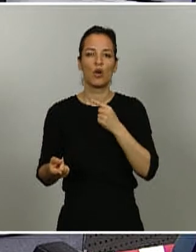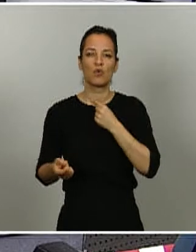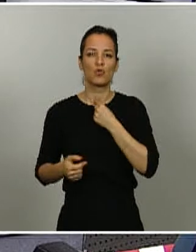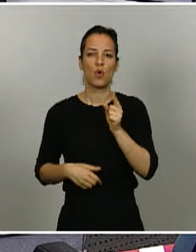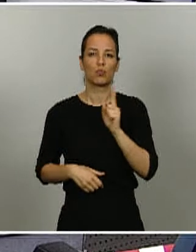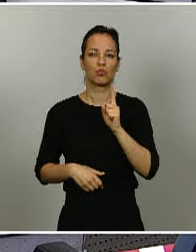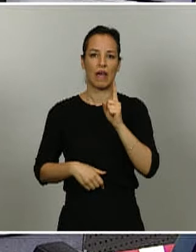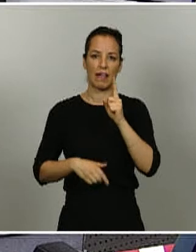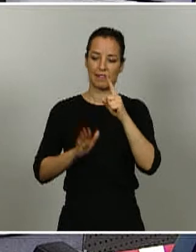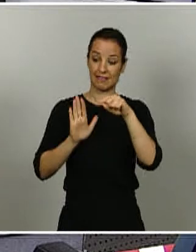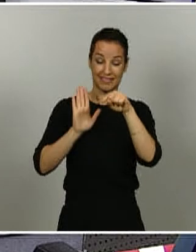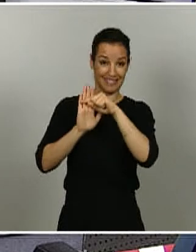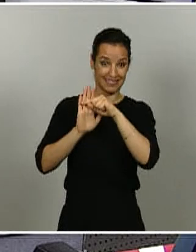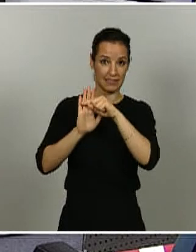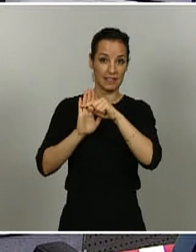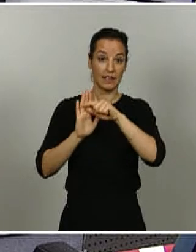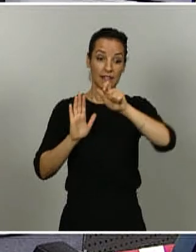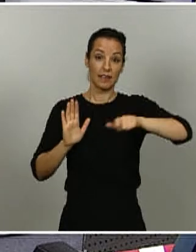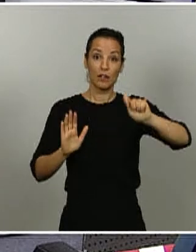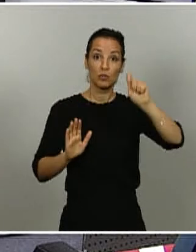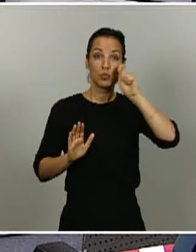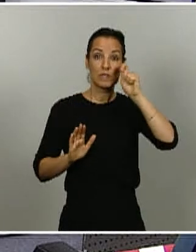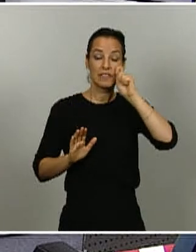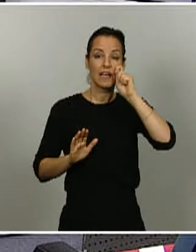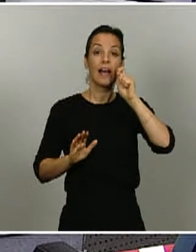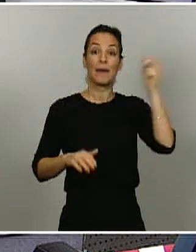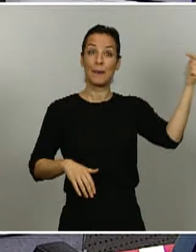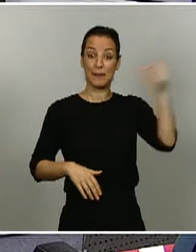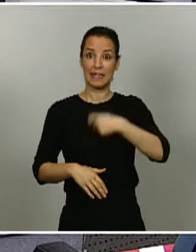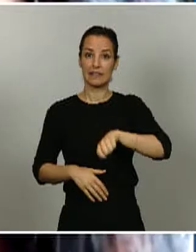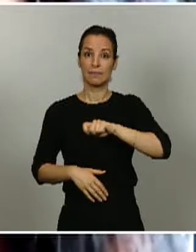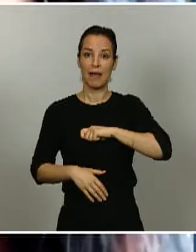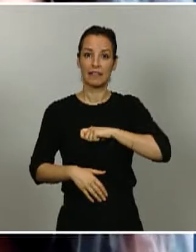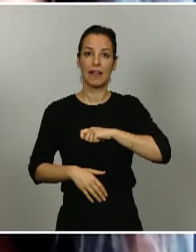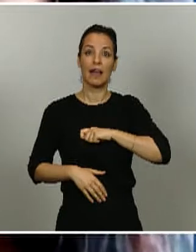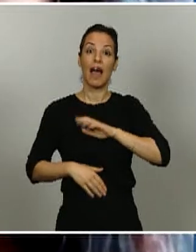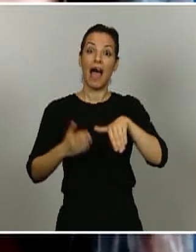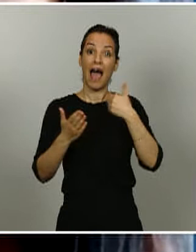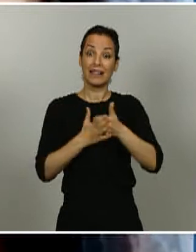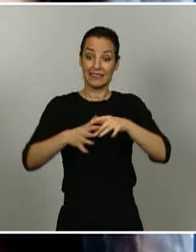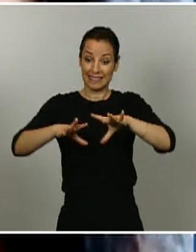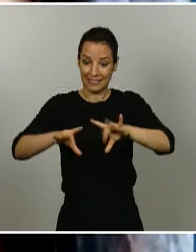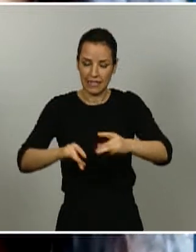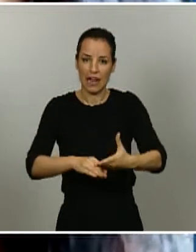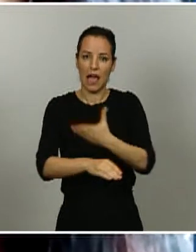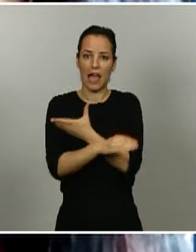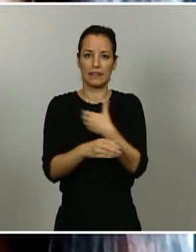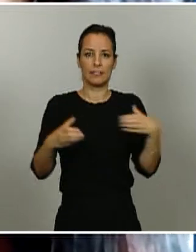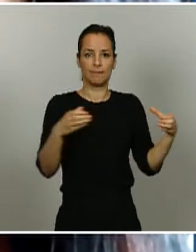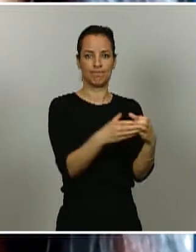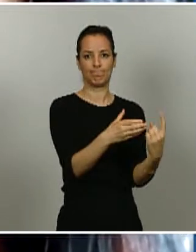los turistas tengan que cumplir una cuarentena. Y quería saber si van a tener esto en